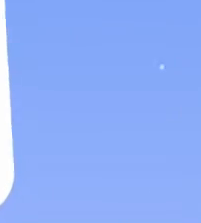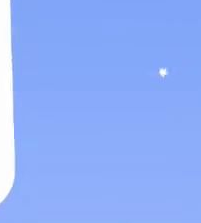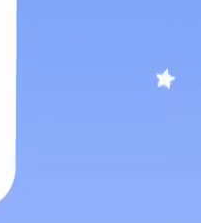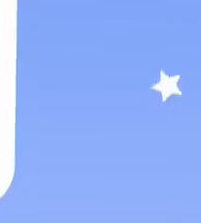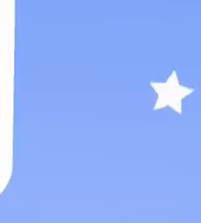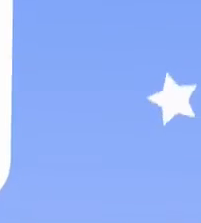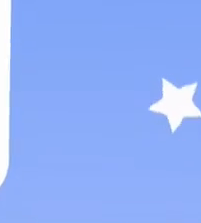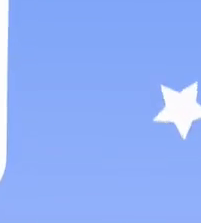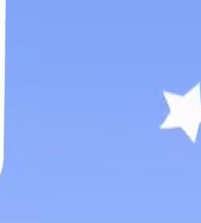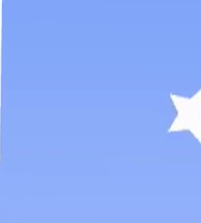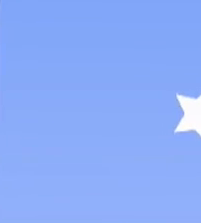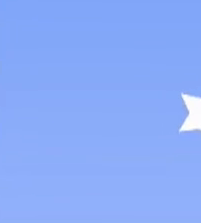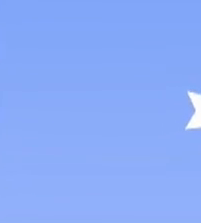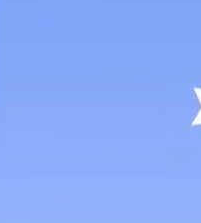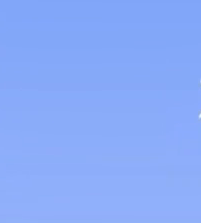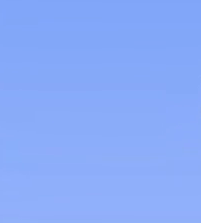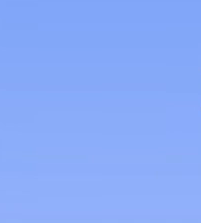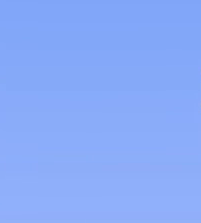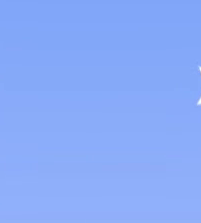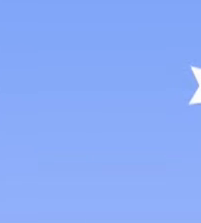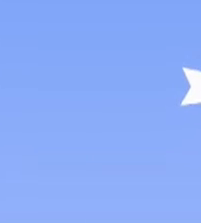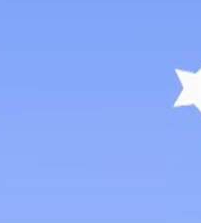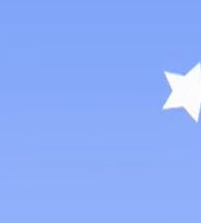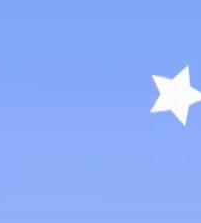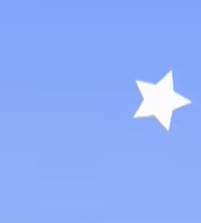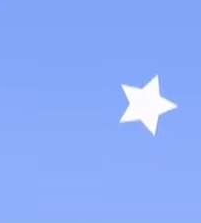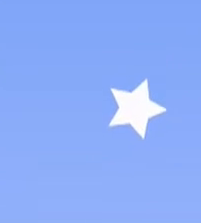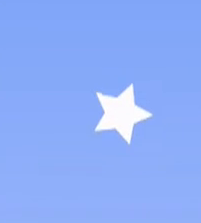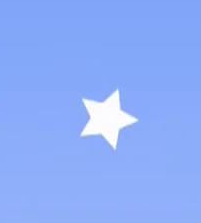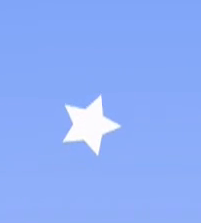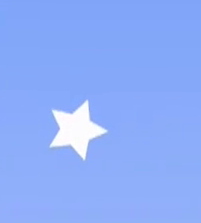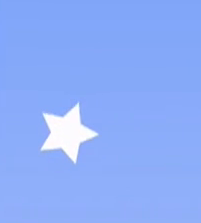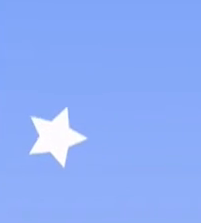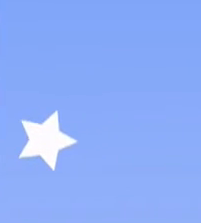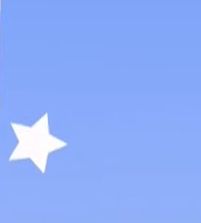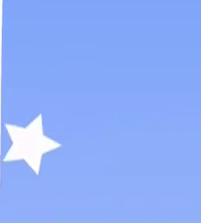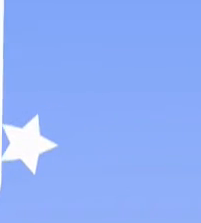Veamos. ¿En qué año nació José Trinidad Cabañas?